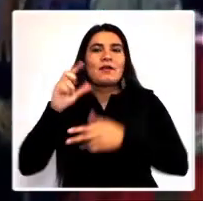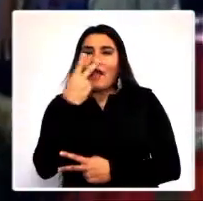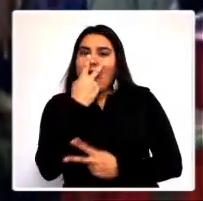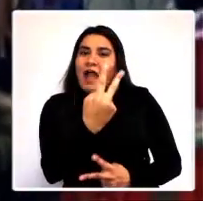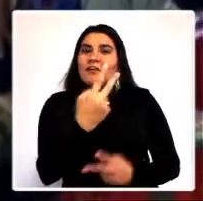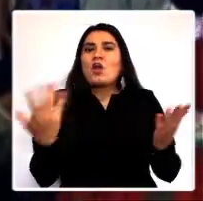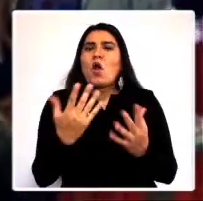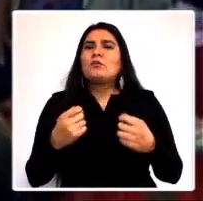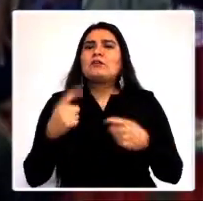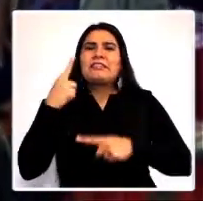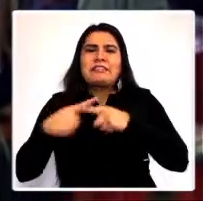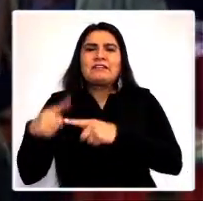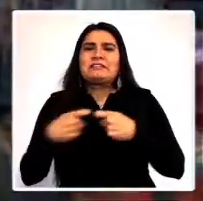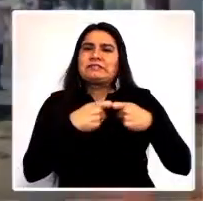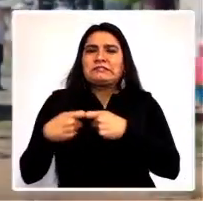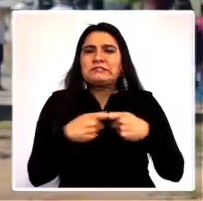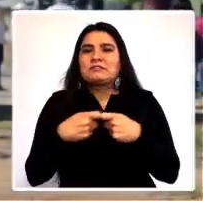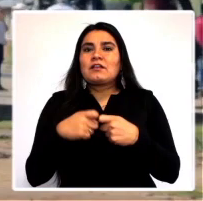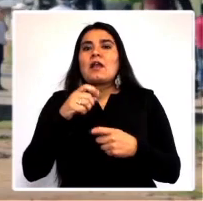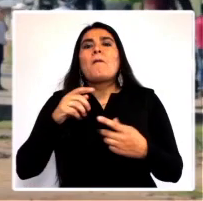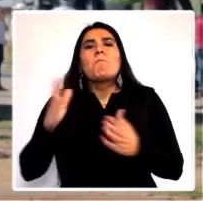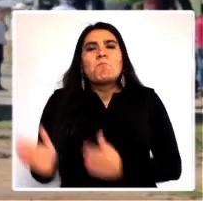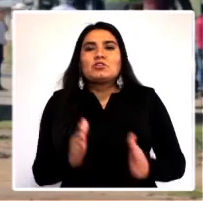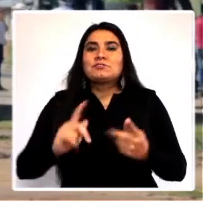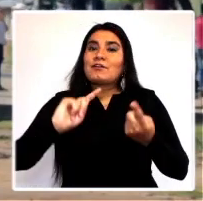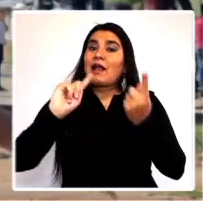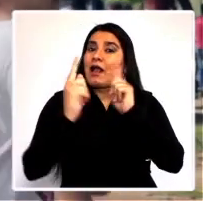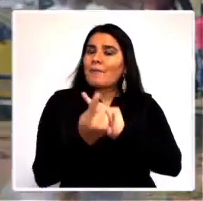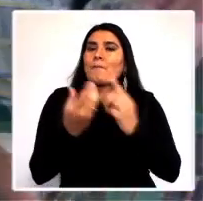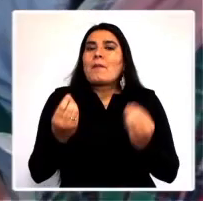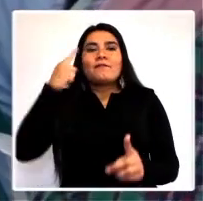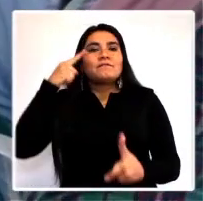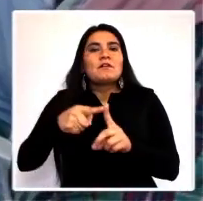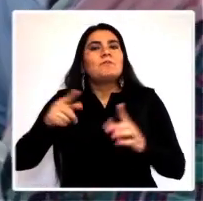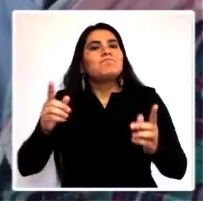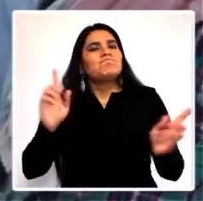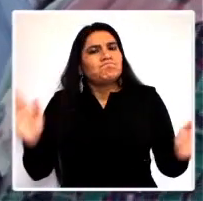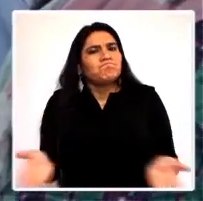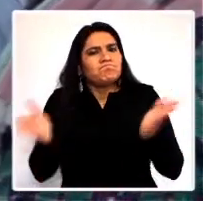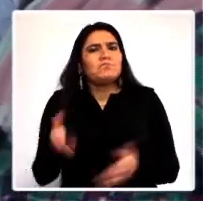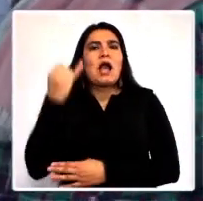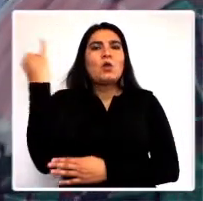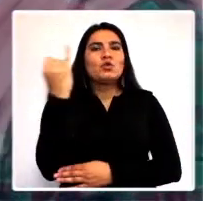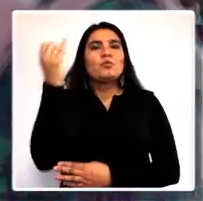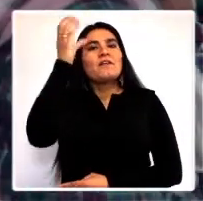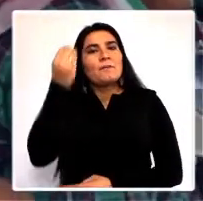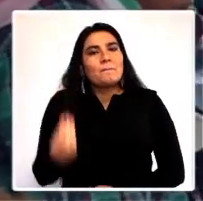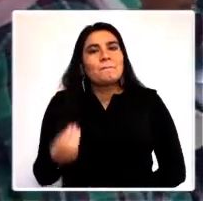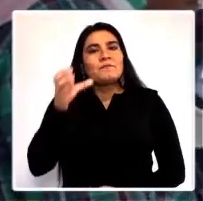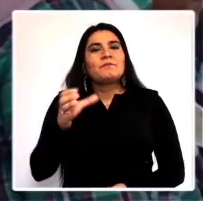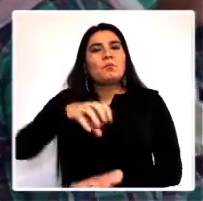tendiente a visibilizar tensiones y a activar procesos de cambio, con el objetivo de potenciar la autonomía y el